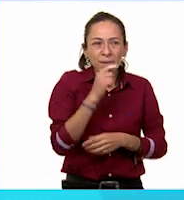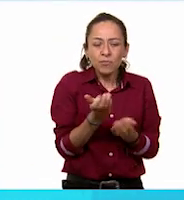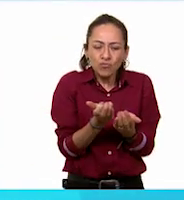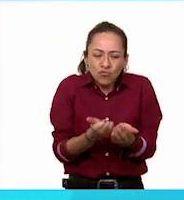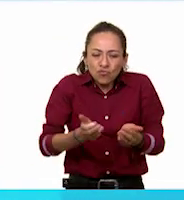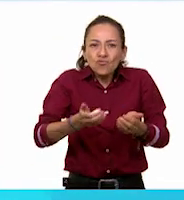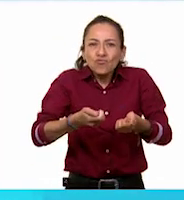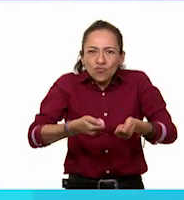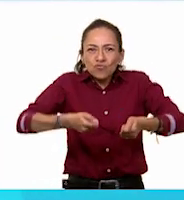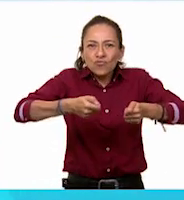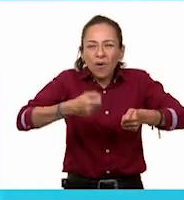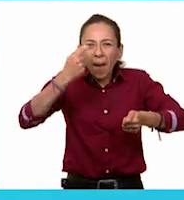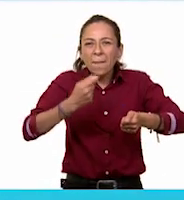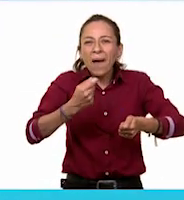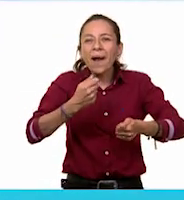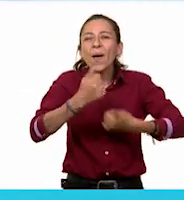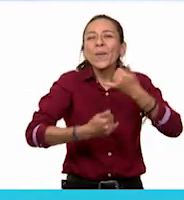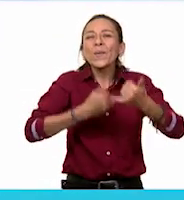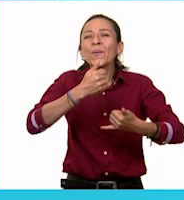mucho a la cubanita,